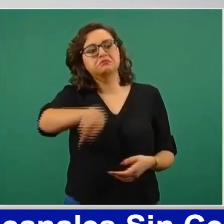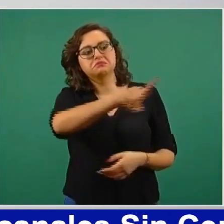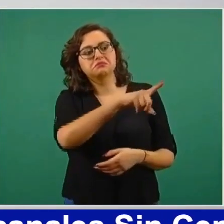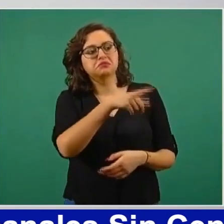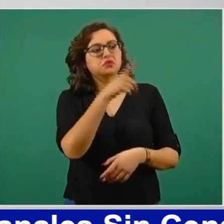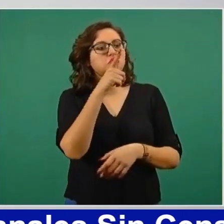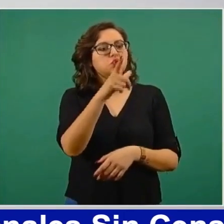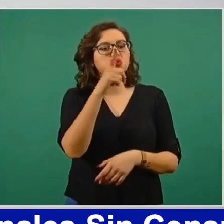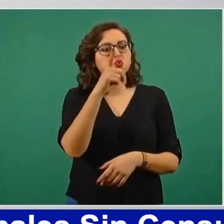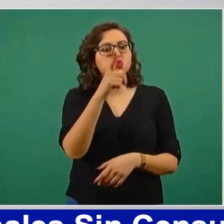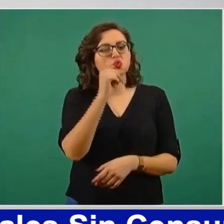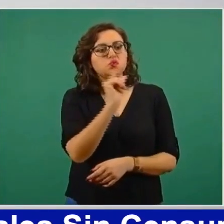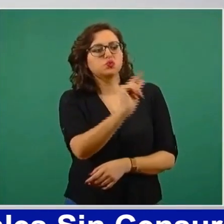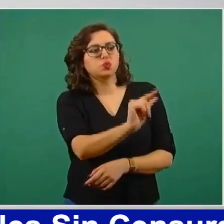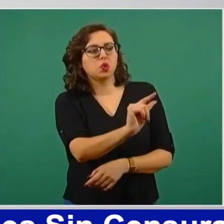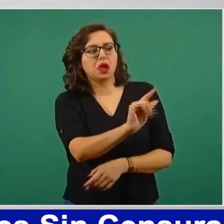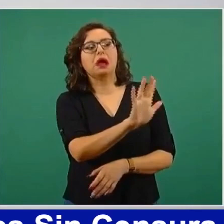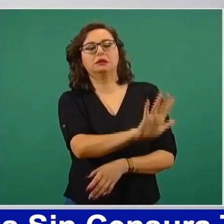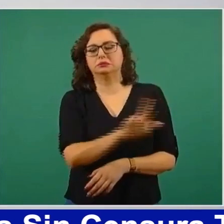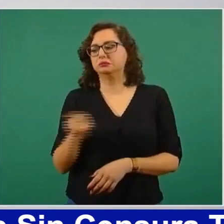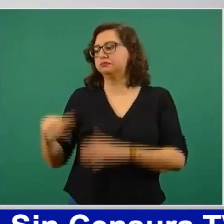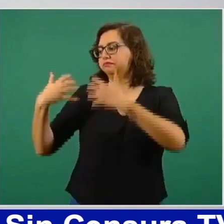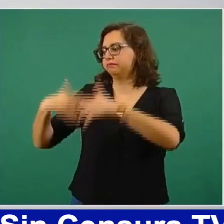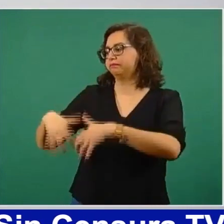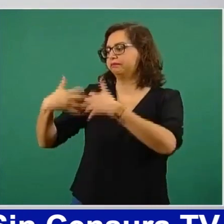estamos trabajando toda esa región.